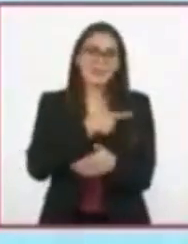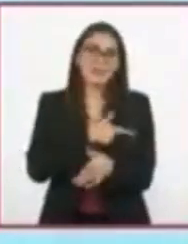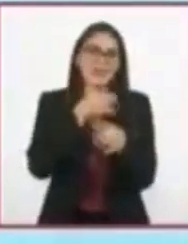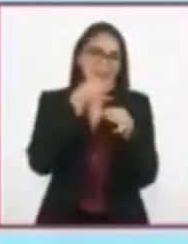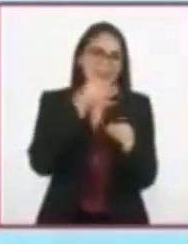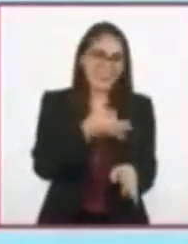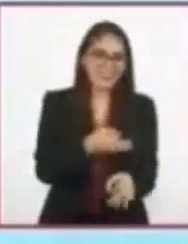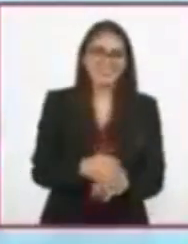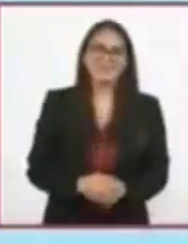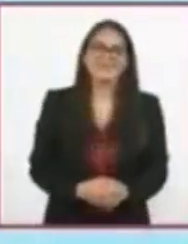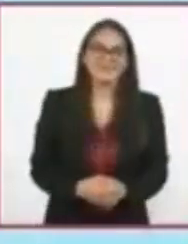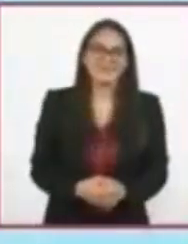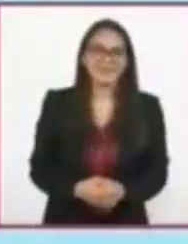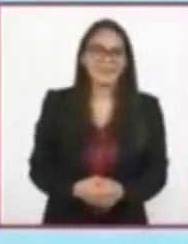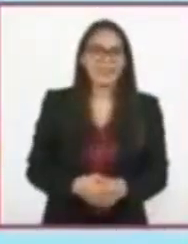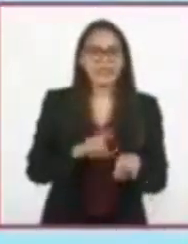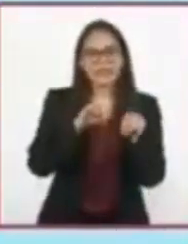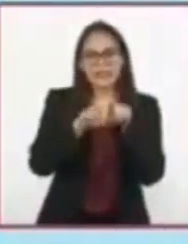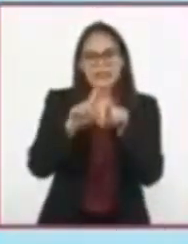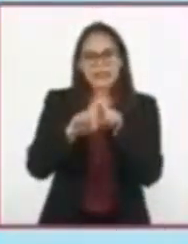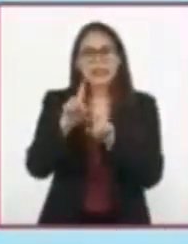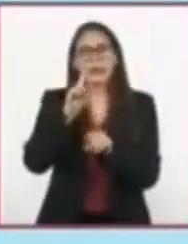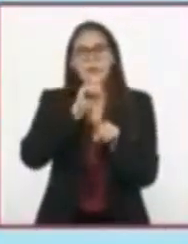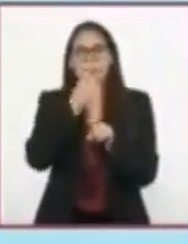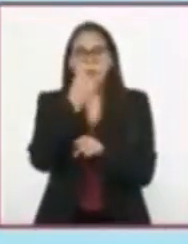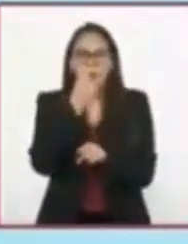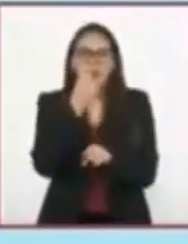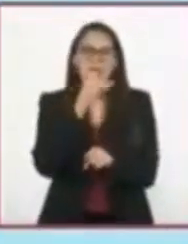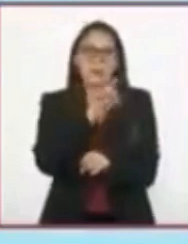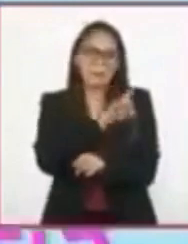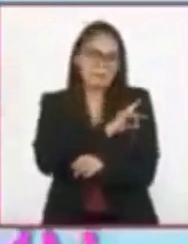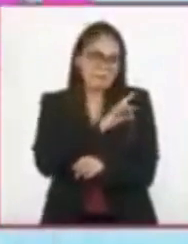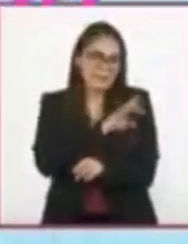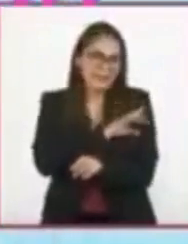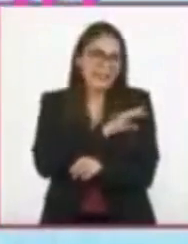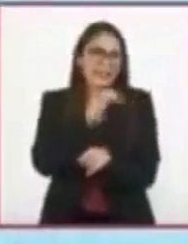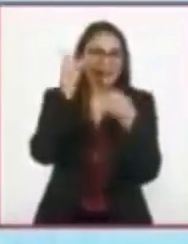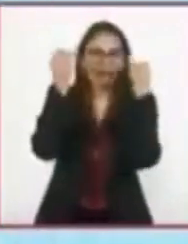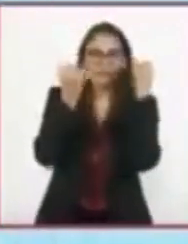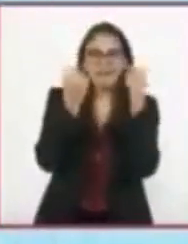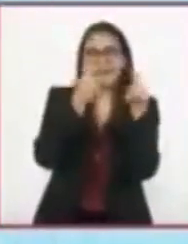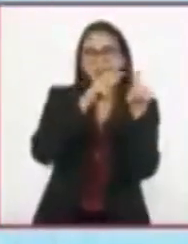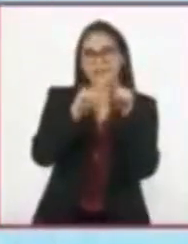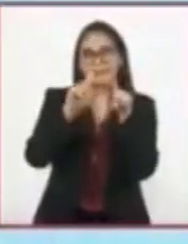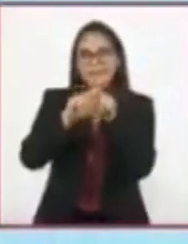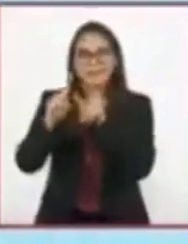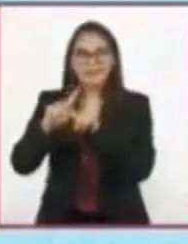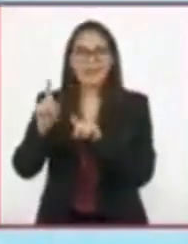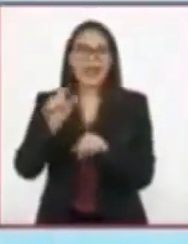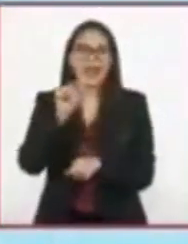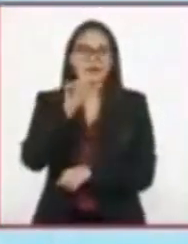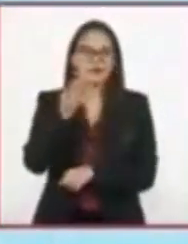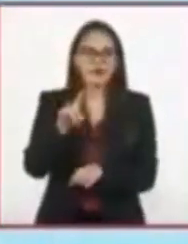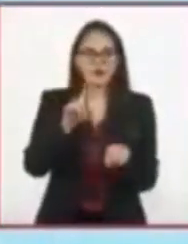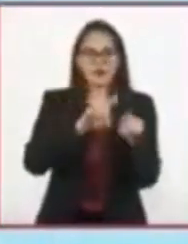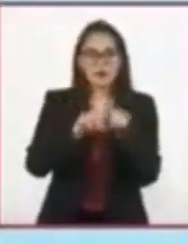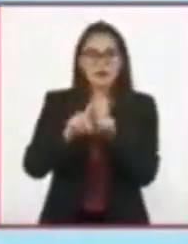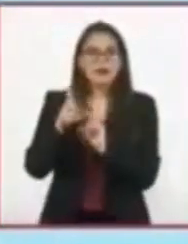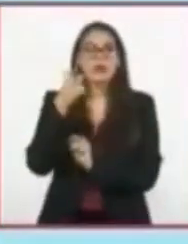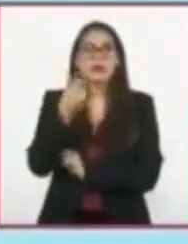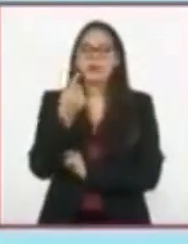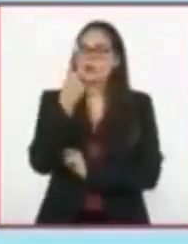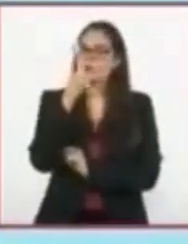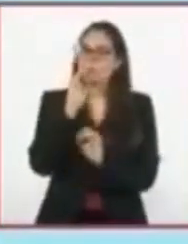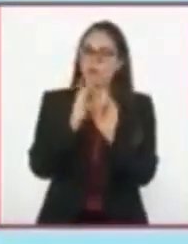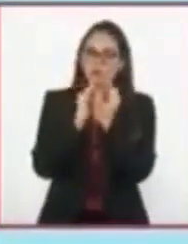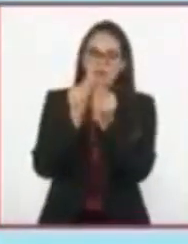subgénero narrativo, fantasía, policíaco, terror, ciencia ficción, etc., presenta una estructura particular